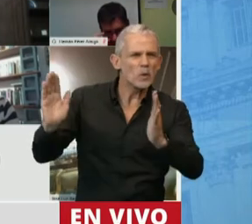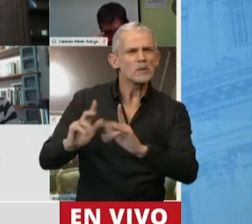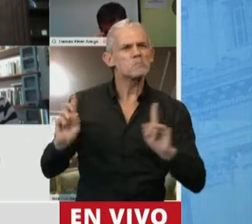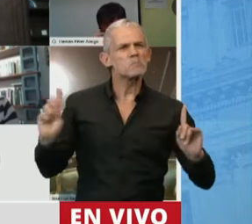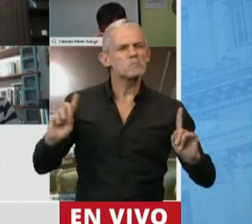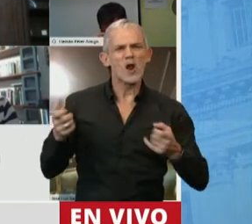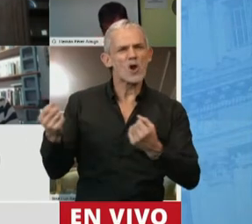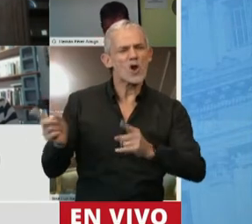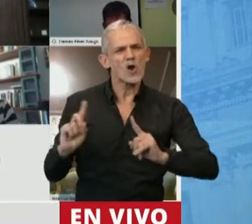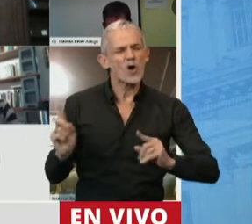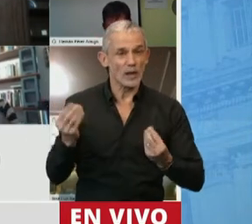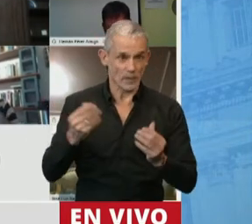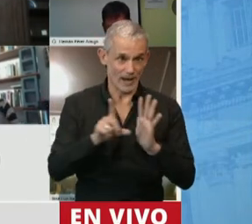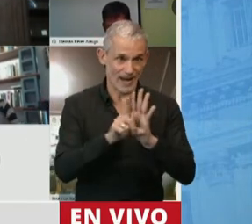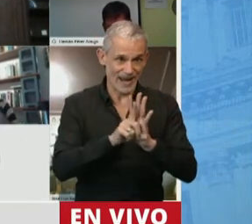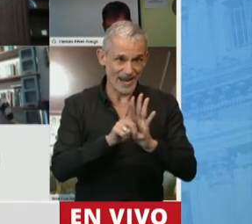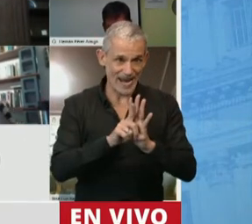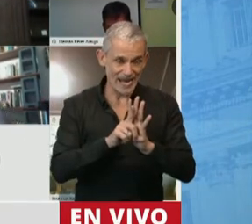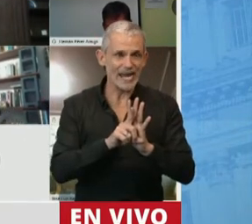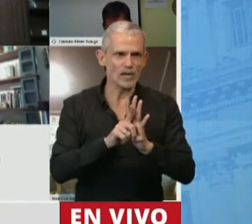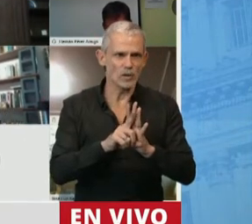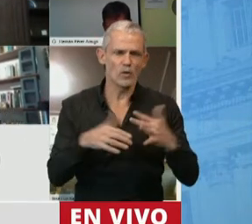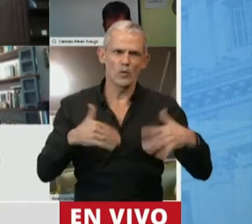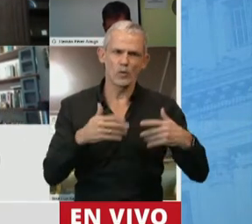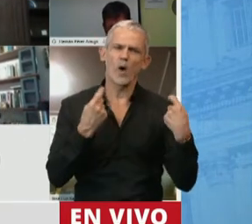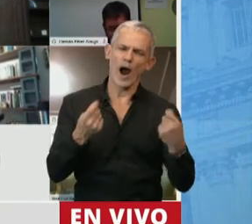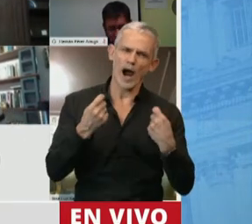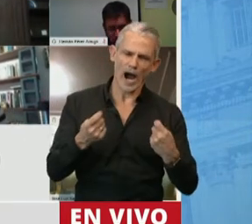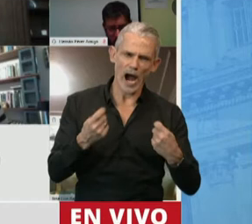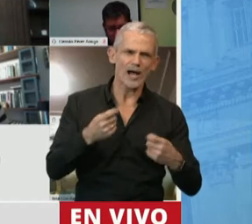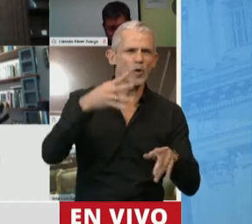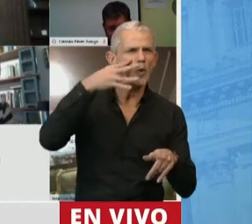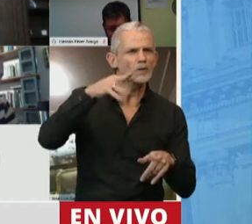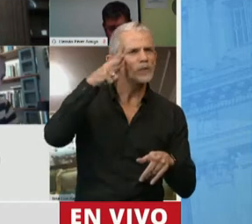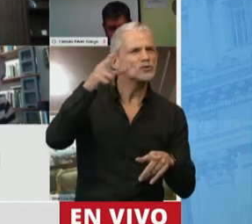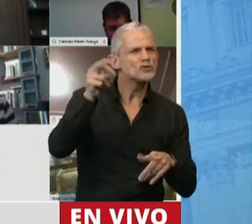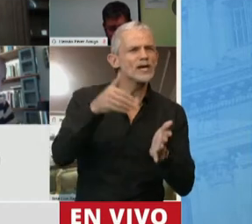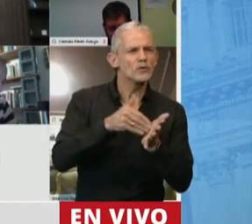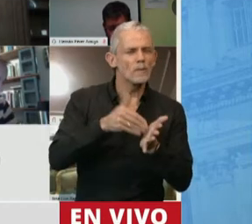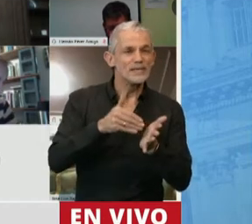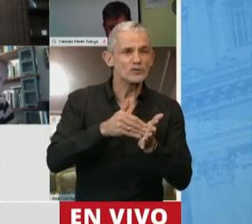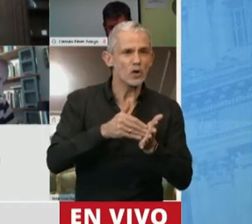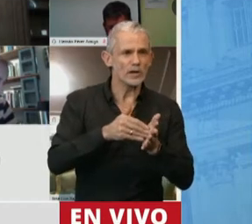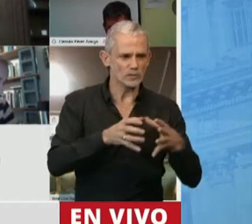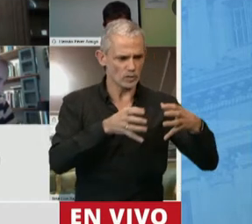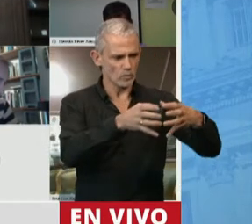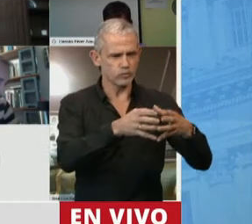su vez también porque fue una ley que tuvo un alto costo fiscal, ya que pasamos de 4.800 millones a 8